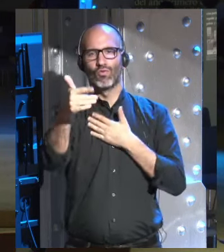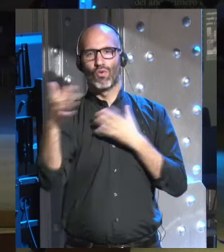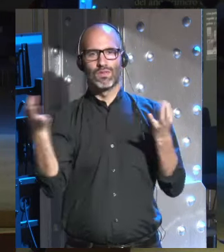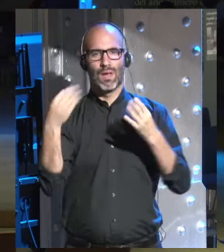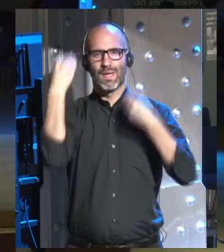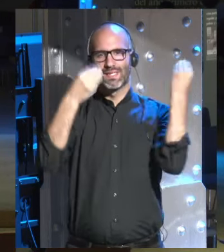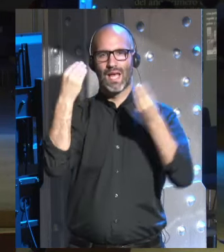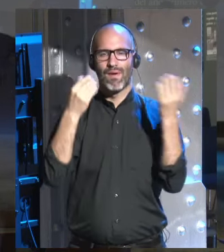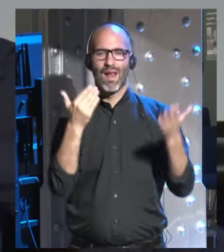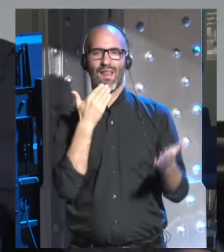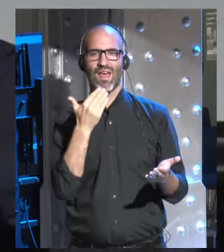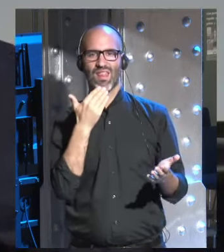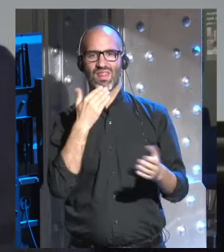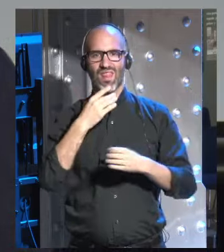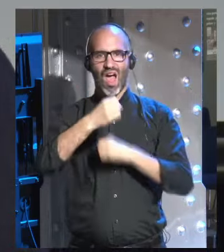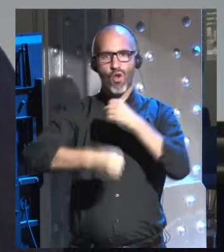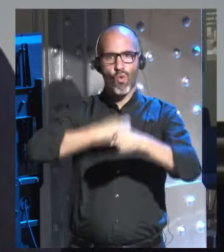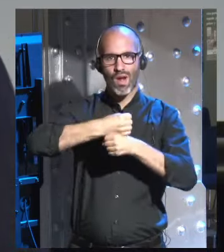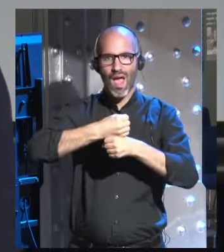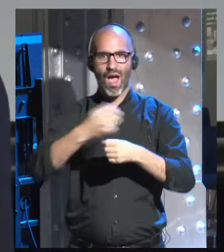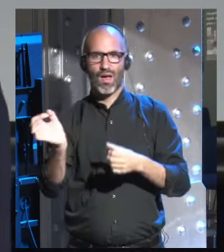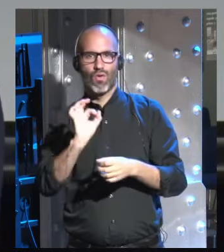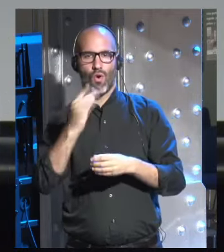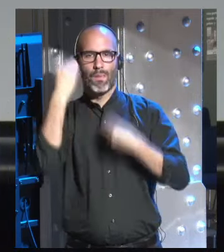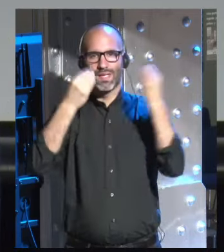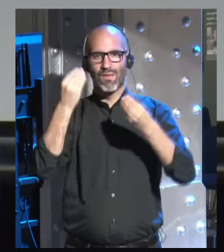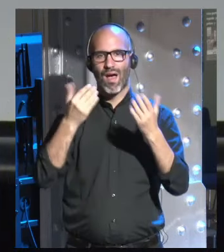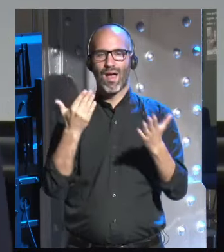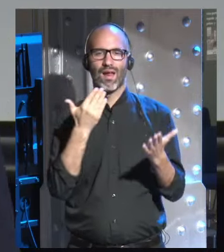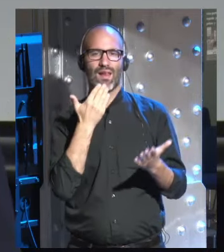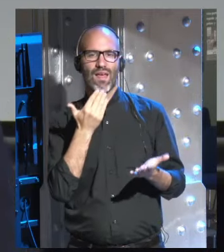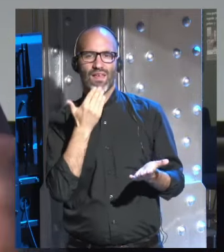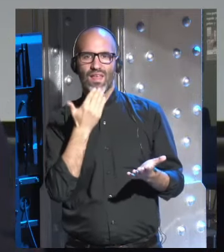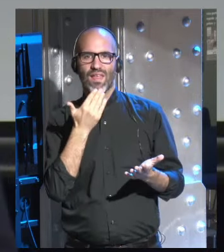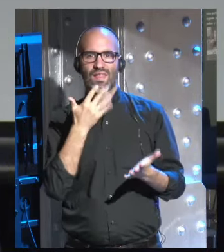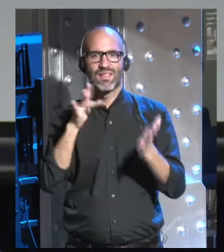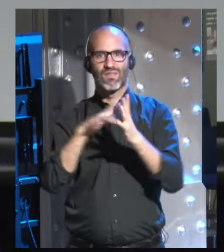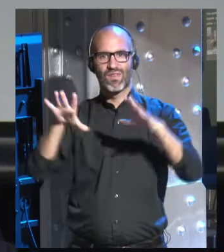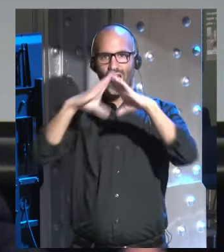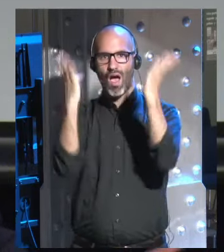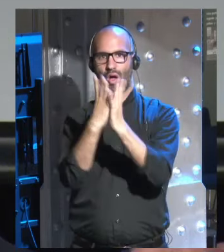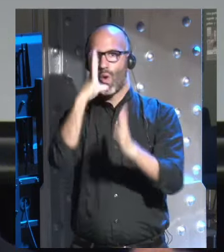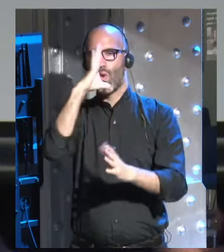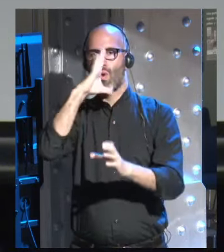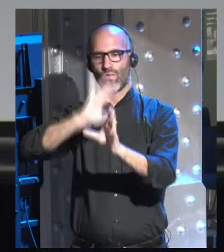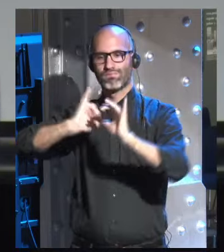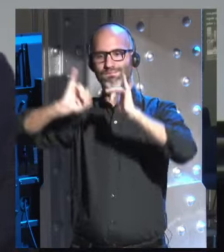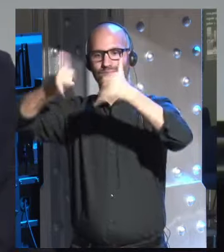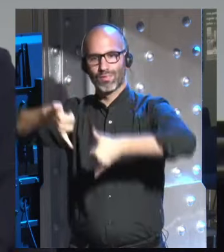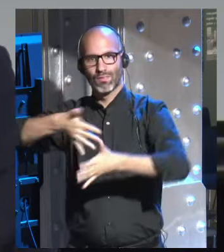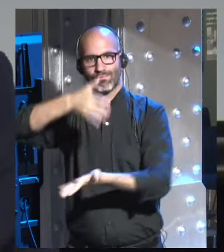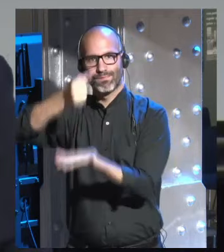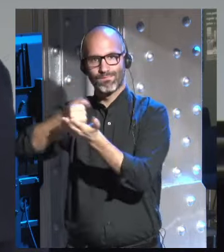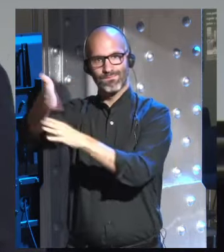la edad de nuclear la edad de poner el pie en la luna y otras cosas